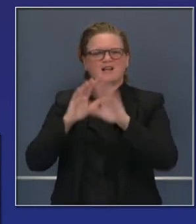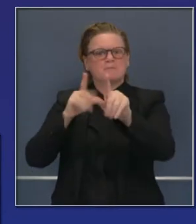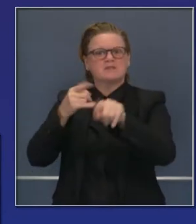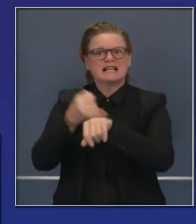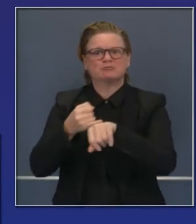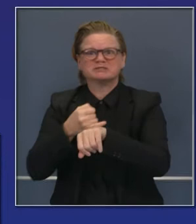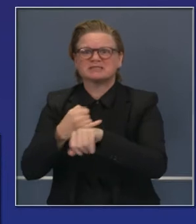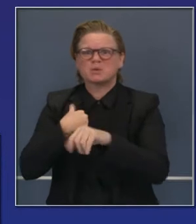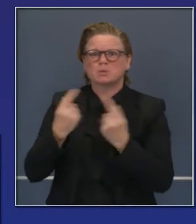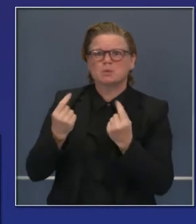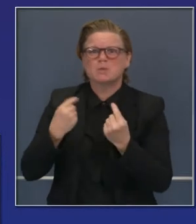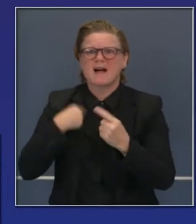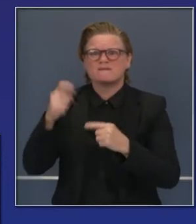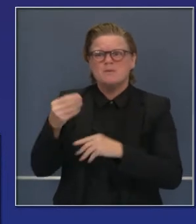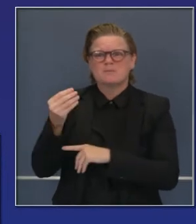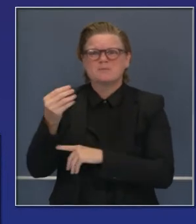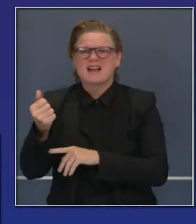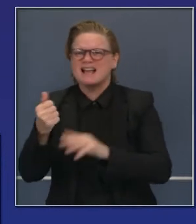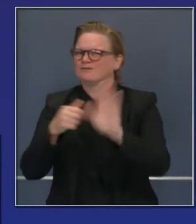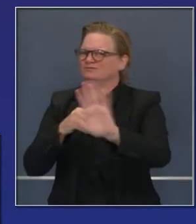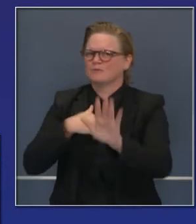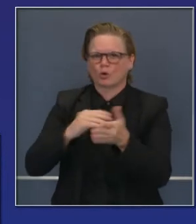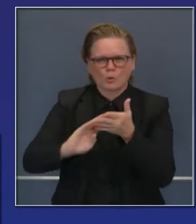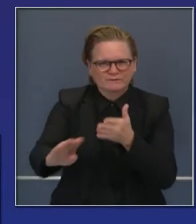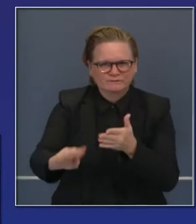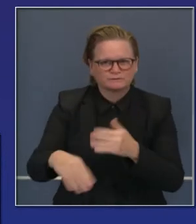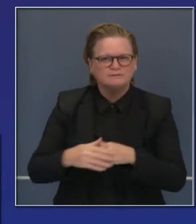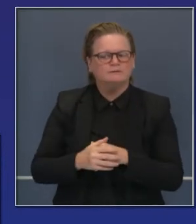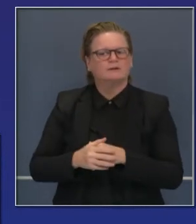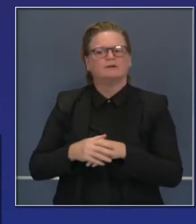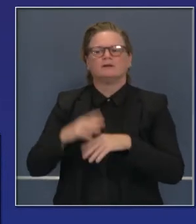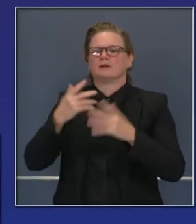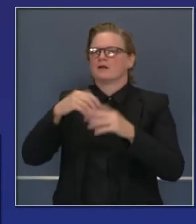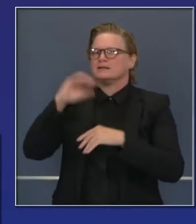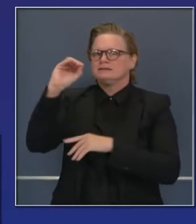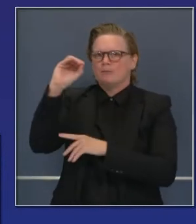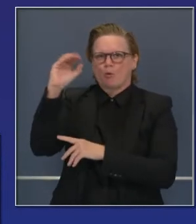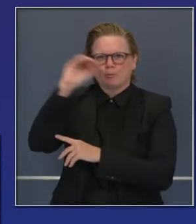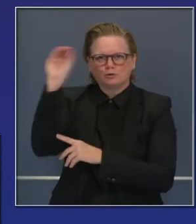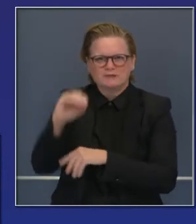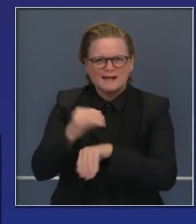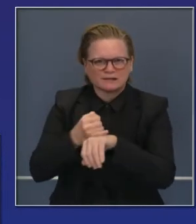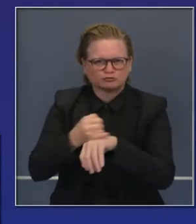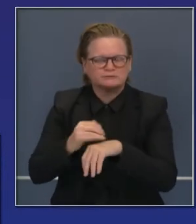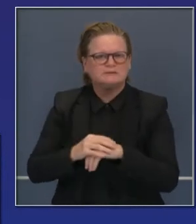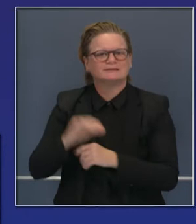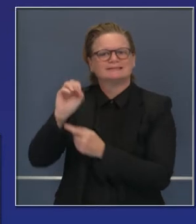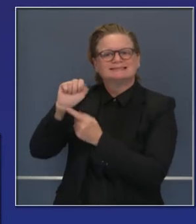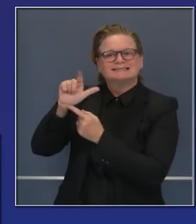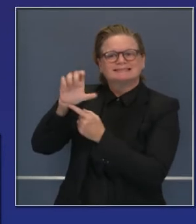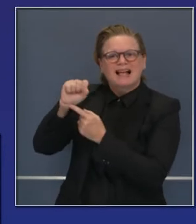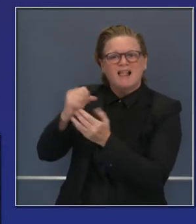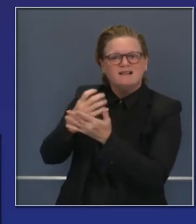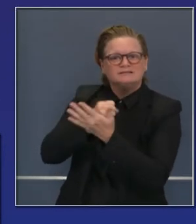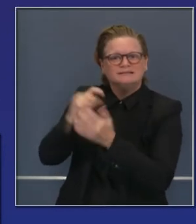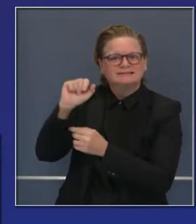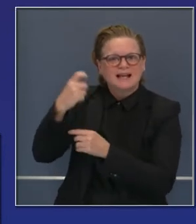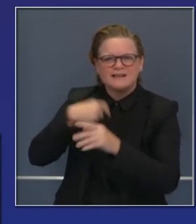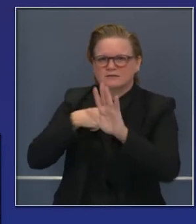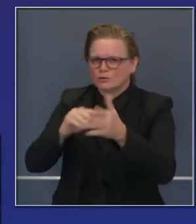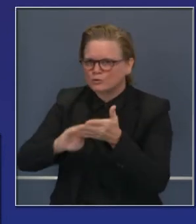negocios y creando nuestros préstamos estatales para aquellos que no pudieron recibir ayuda. Y claro, el trabajo que tenemos que hacer